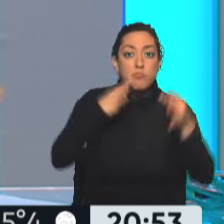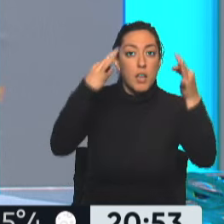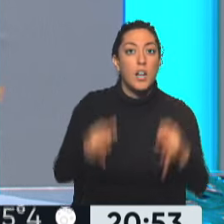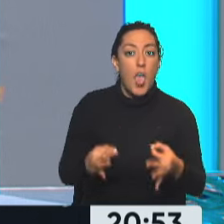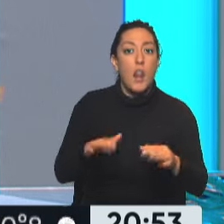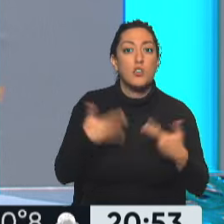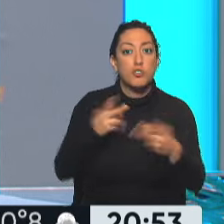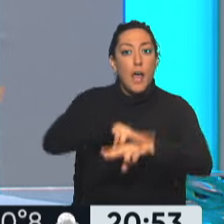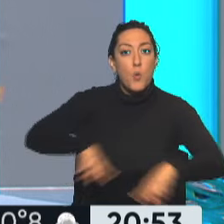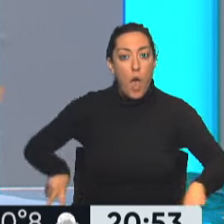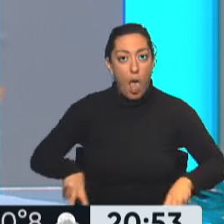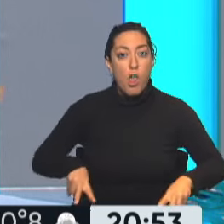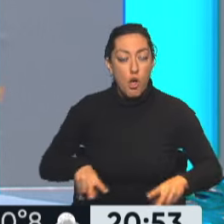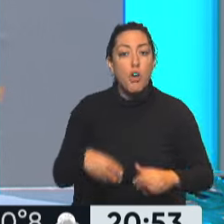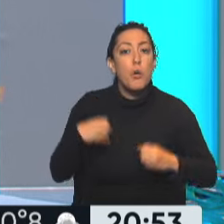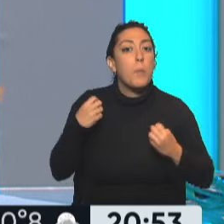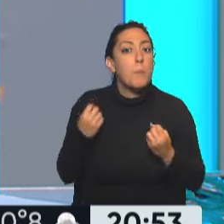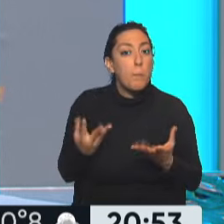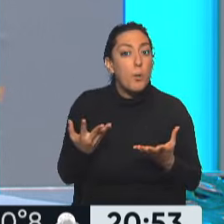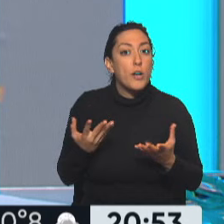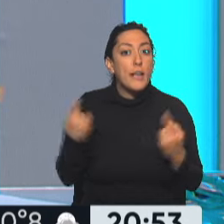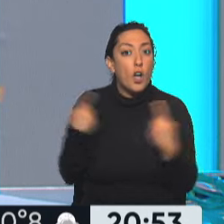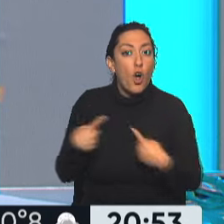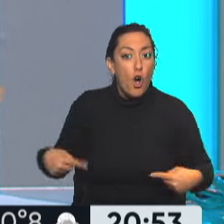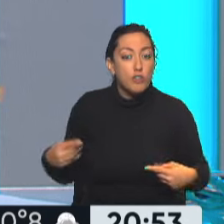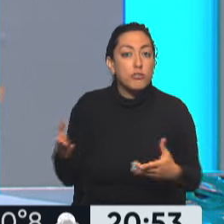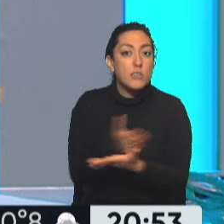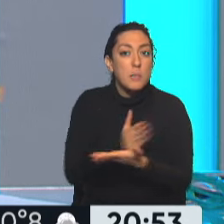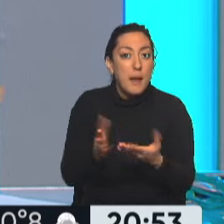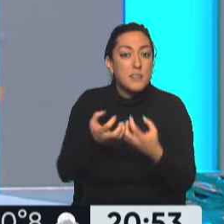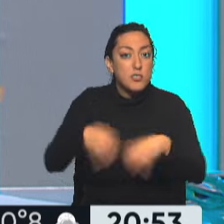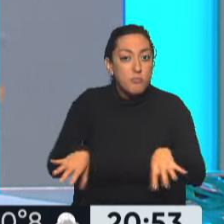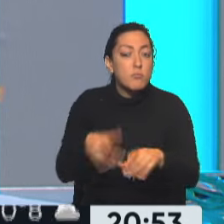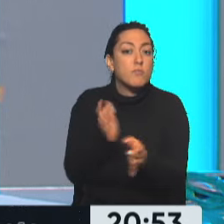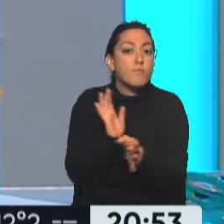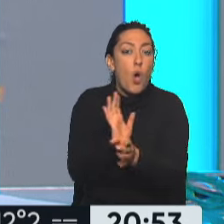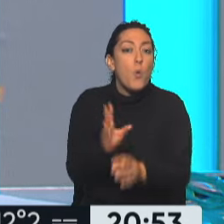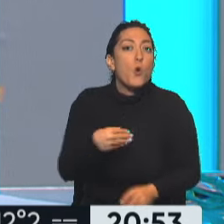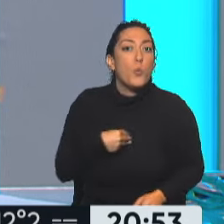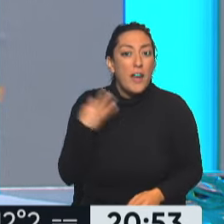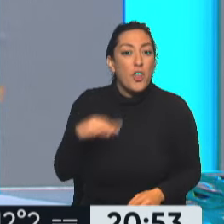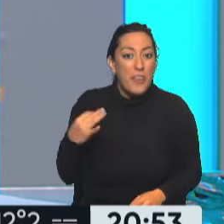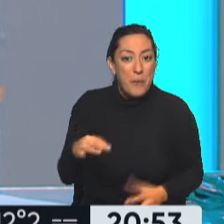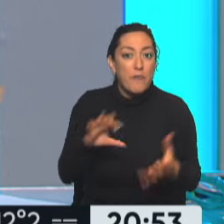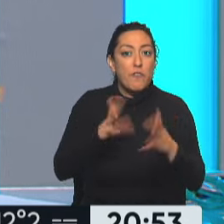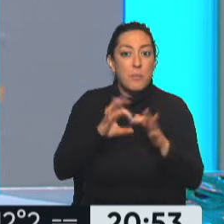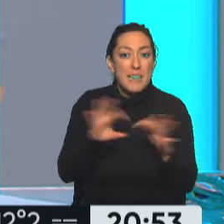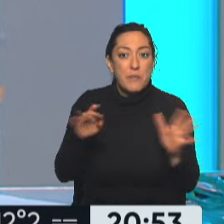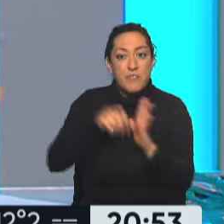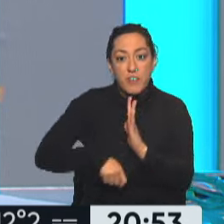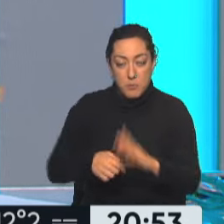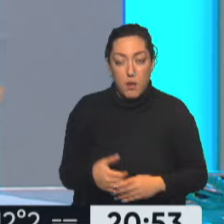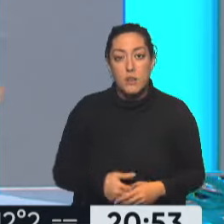y se lo anularon. Porque una división es un contrato y el contrato debe ser voluntario y debe ser libre en su firma.